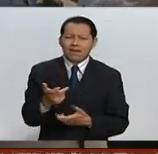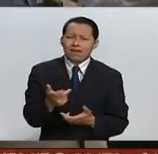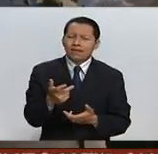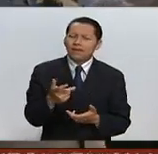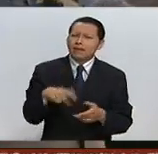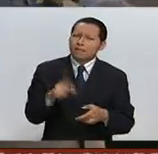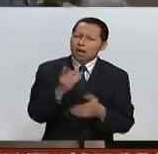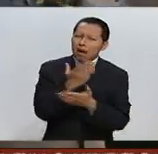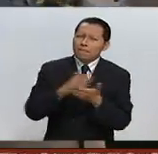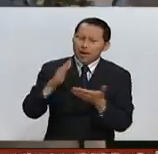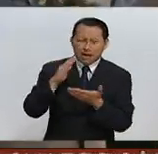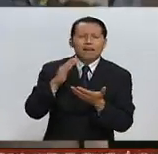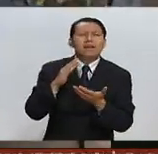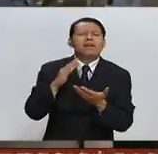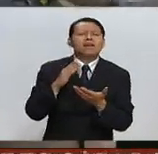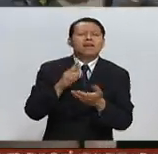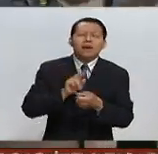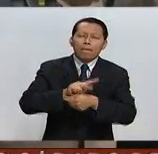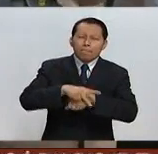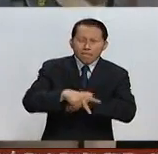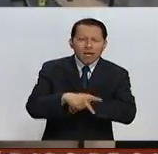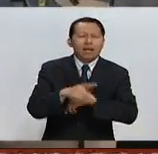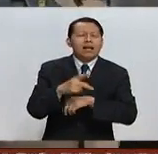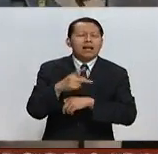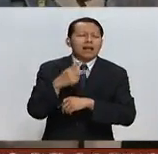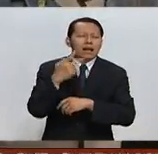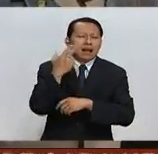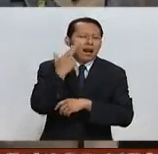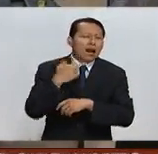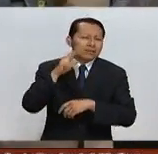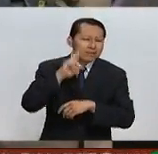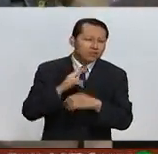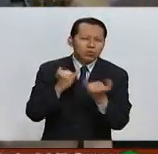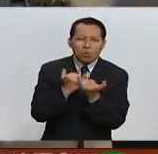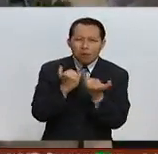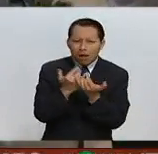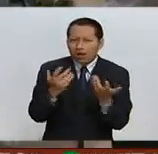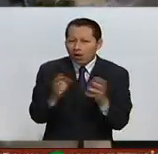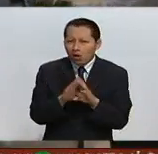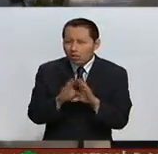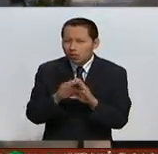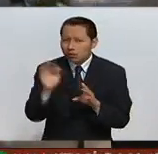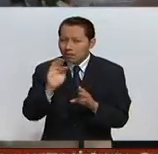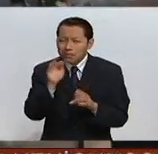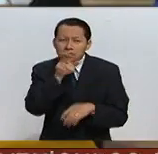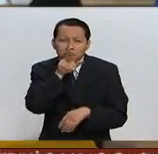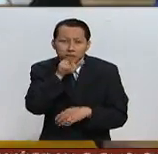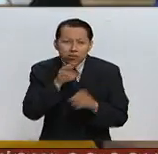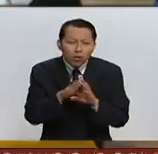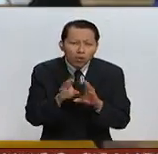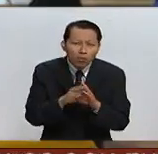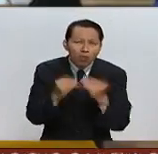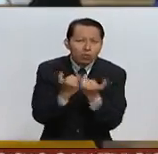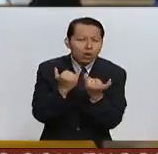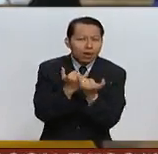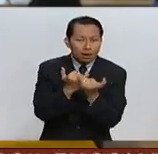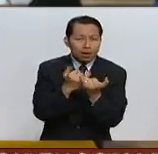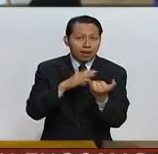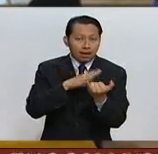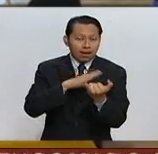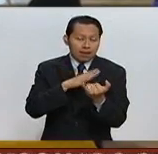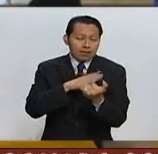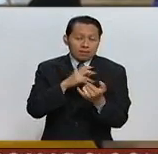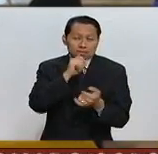asuntos, el racismo, la división, y la preocupante posibilidad del resurgimiento del